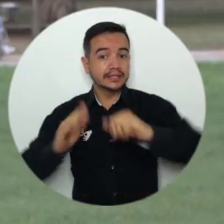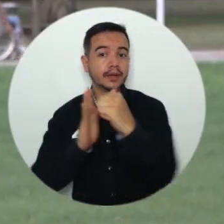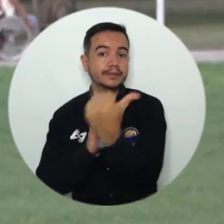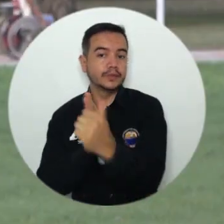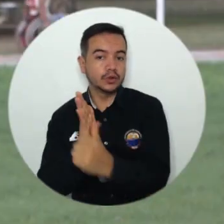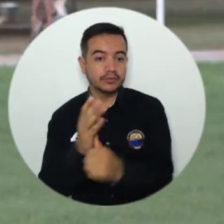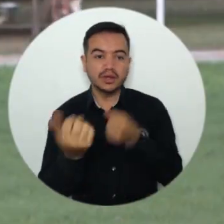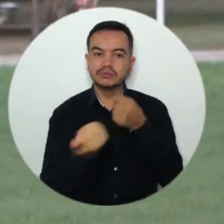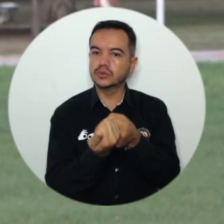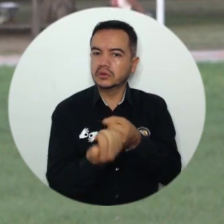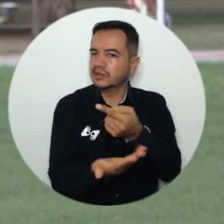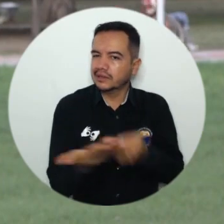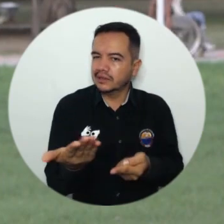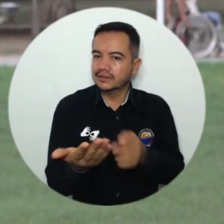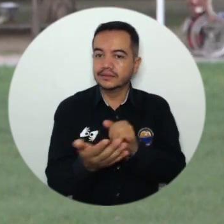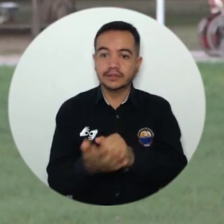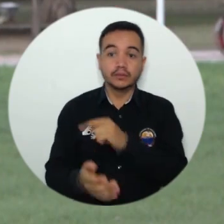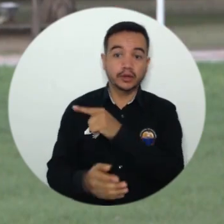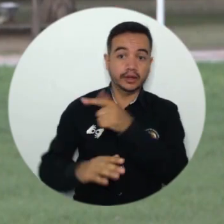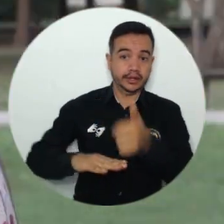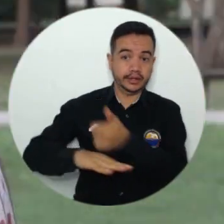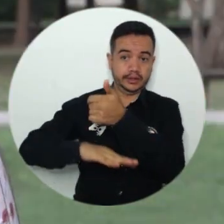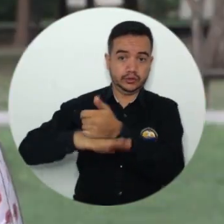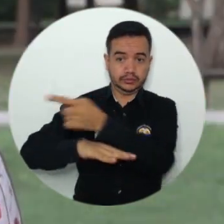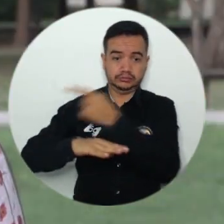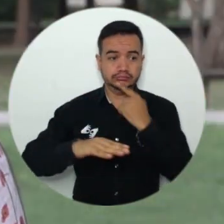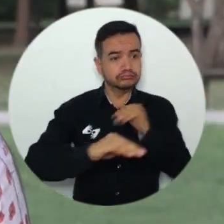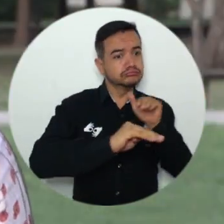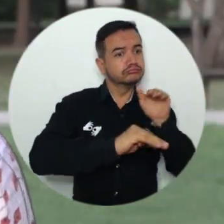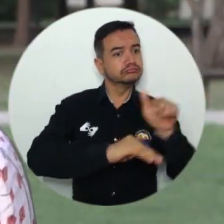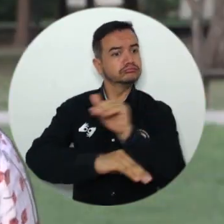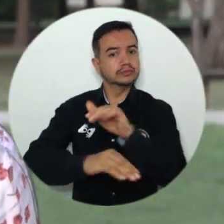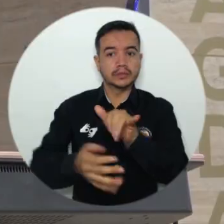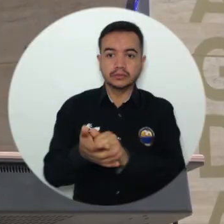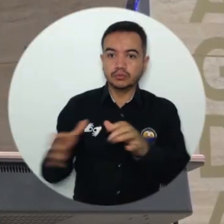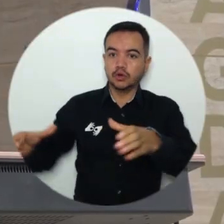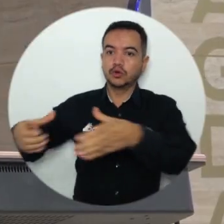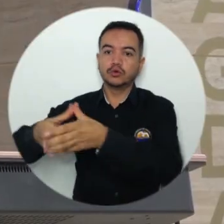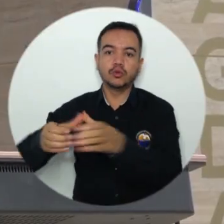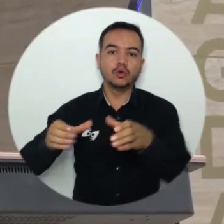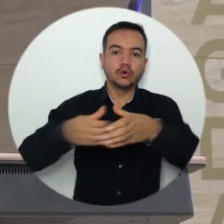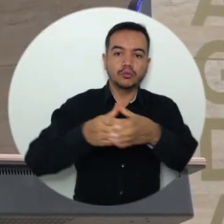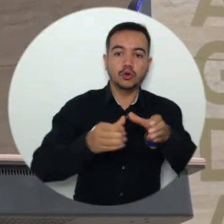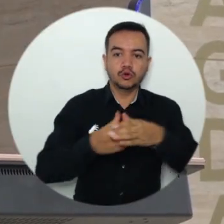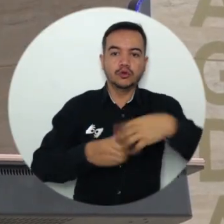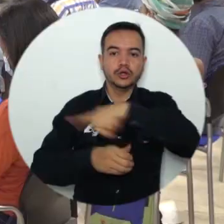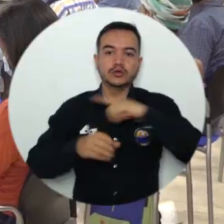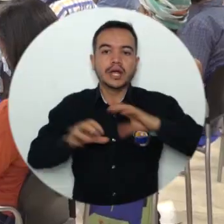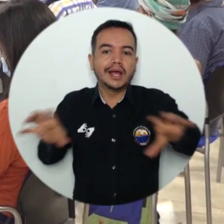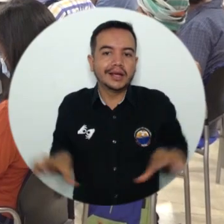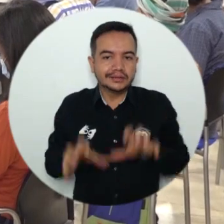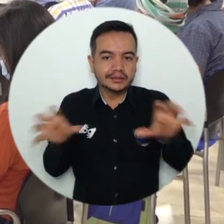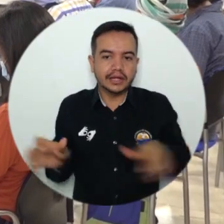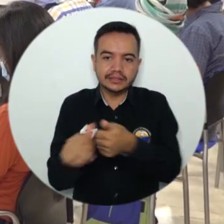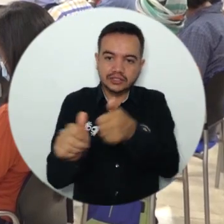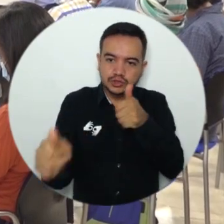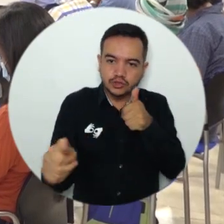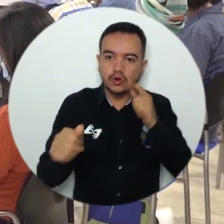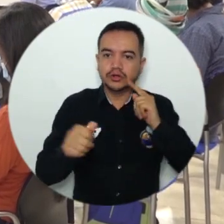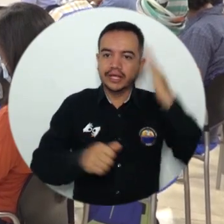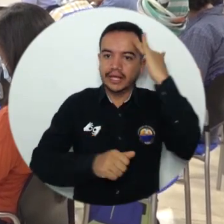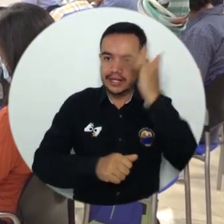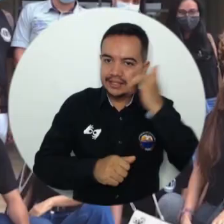y es básicamente una apuesta de nuestro rector para visibilizar la labor que vienen haciendo, siendo actividades de extensión,